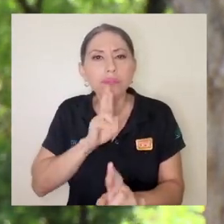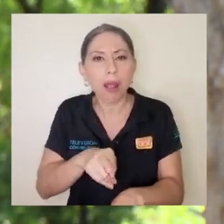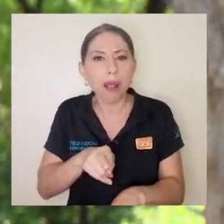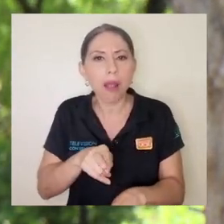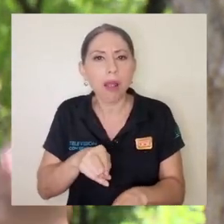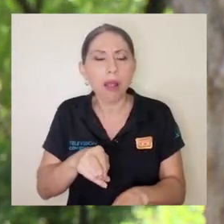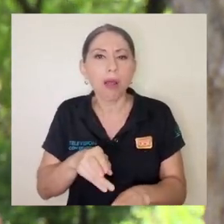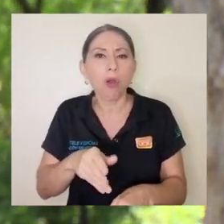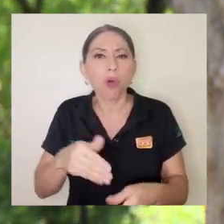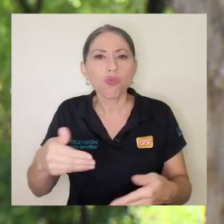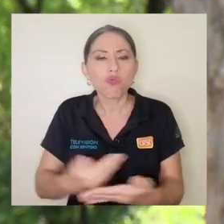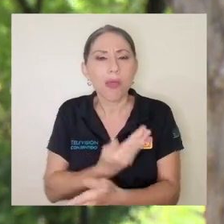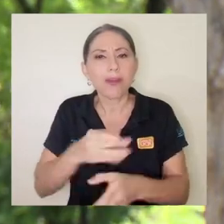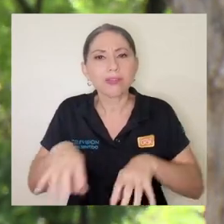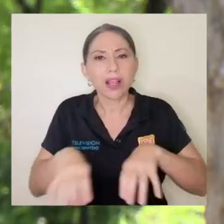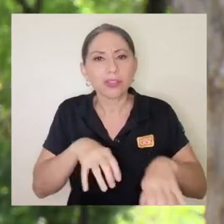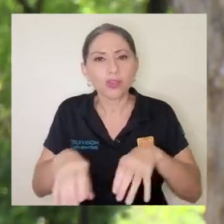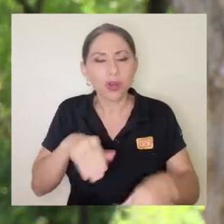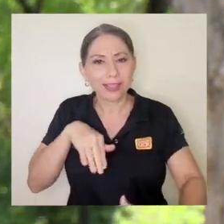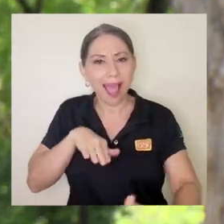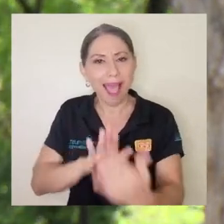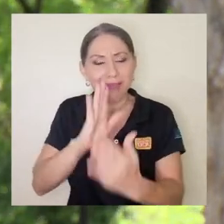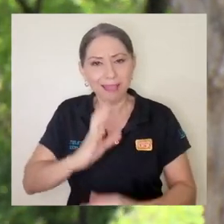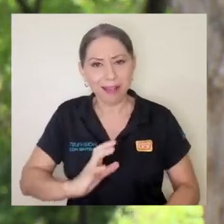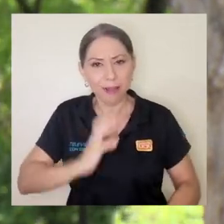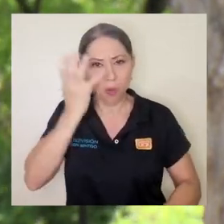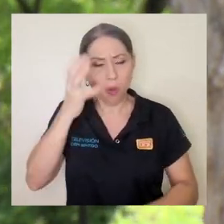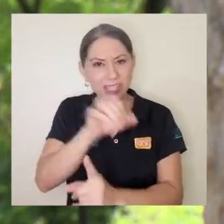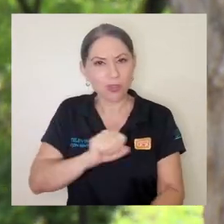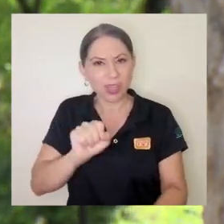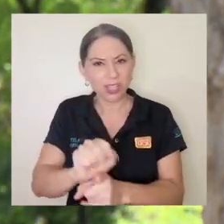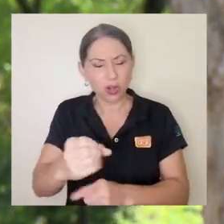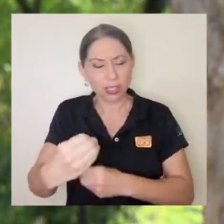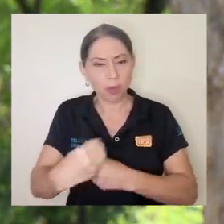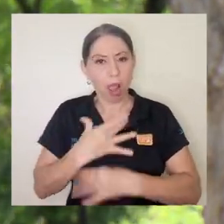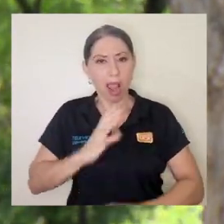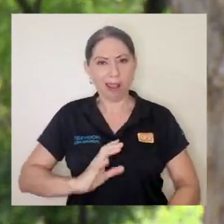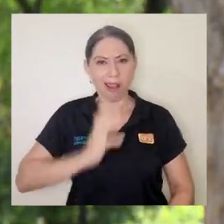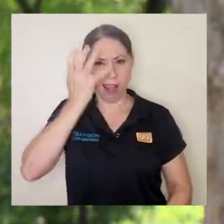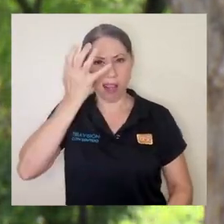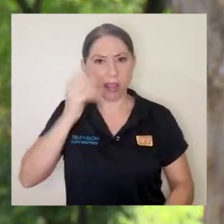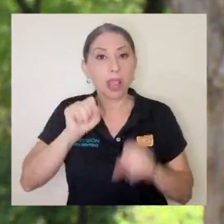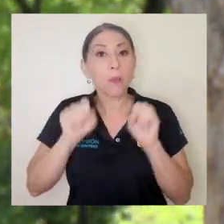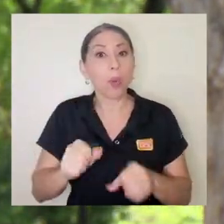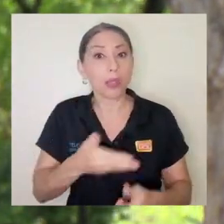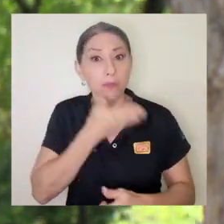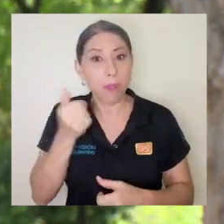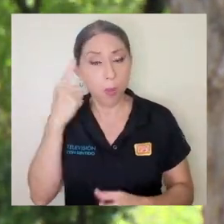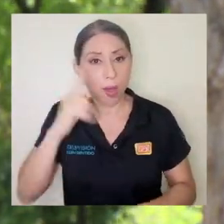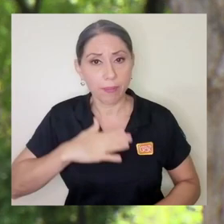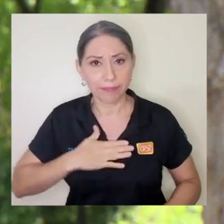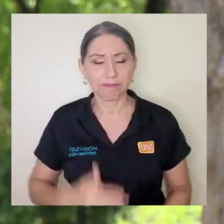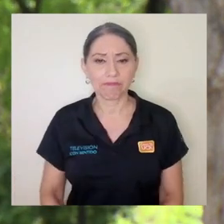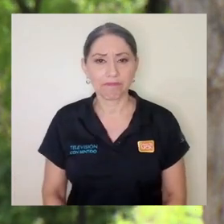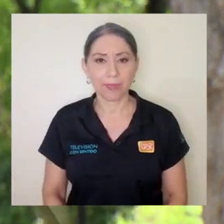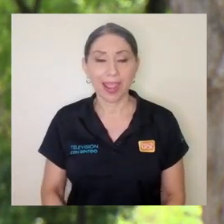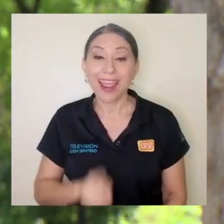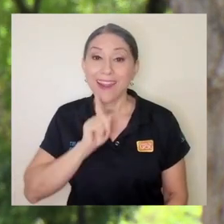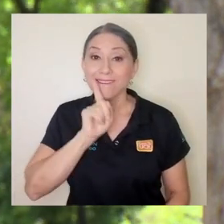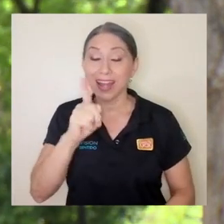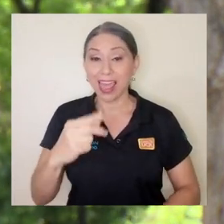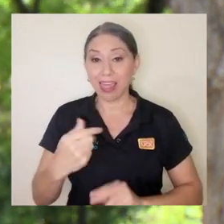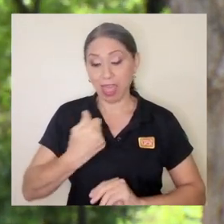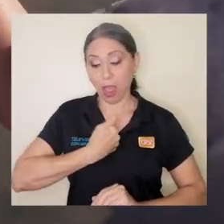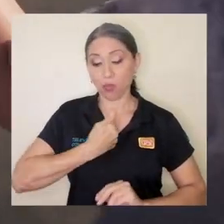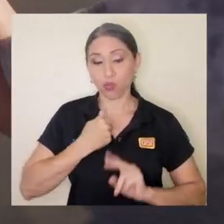generar nuevas respuestas o nuevas reacciones ante el enojo, ante situaciones que me enojan que puedan ser más